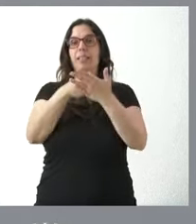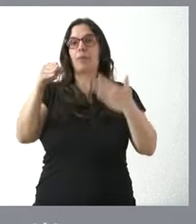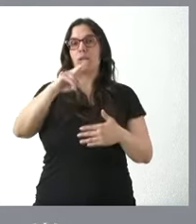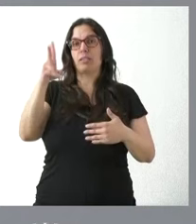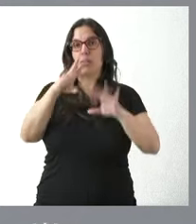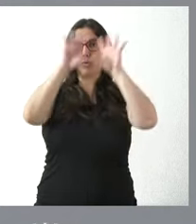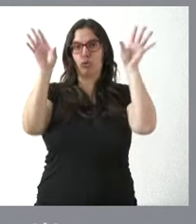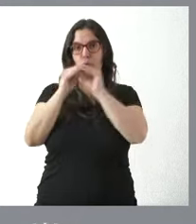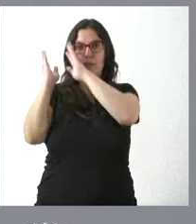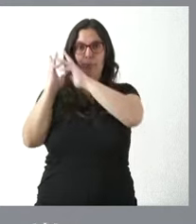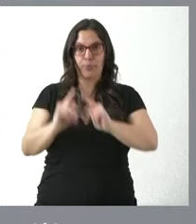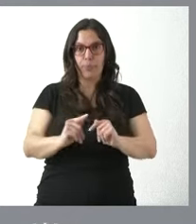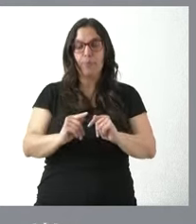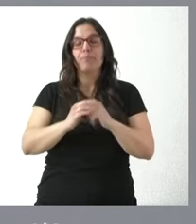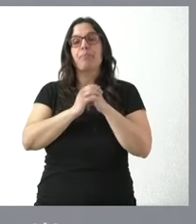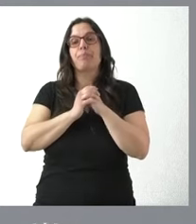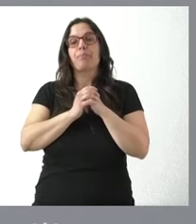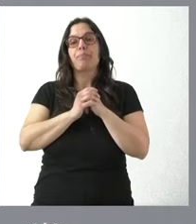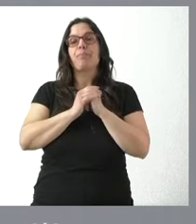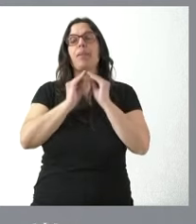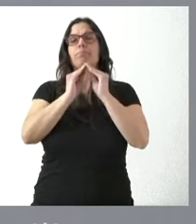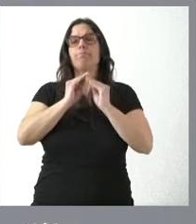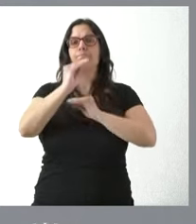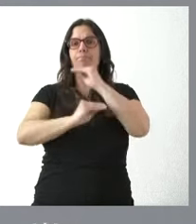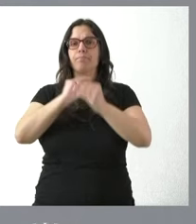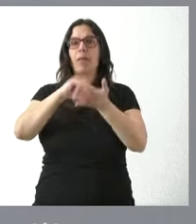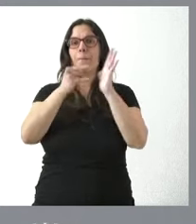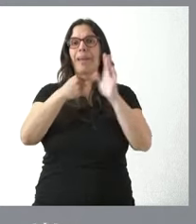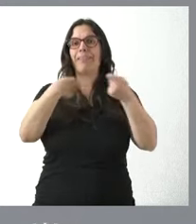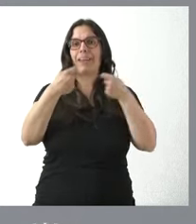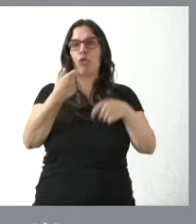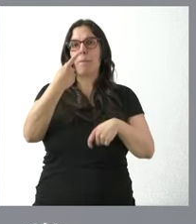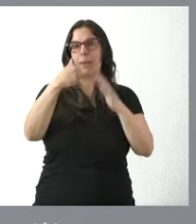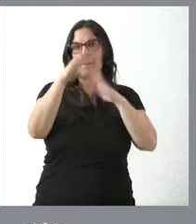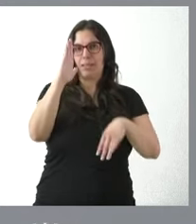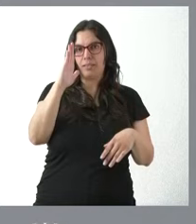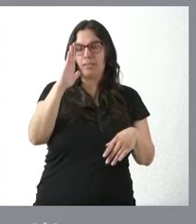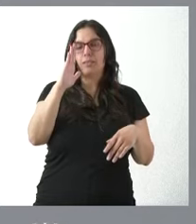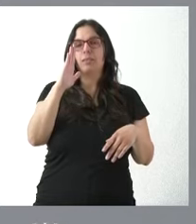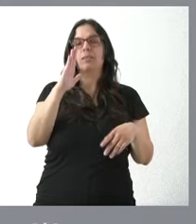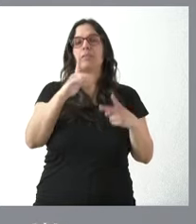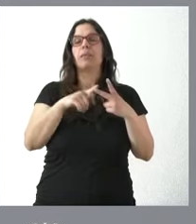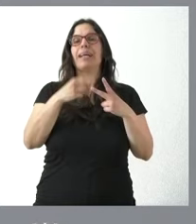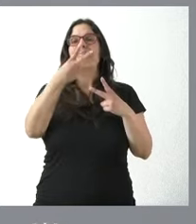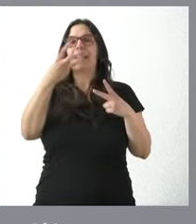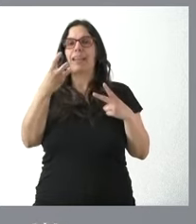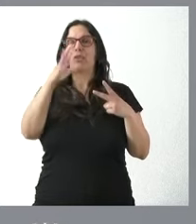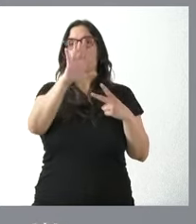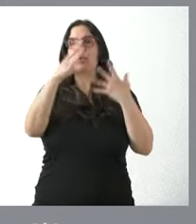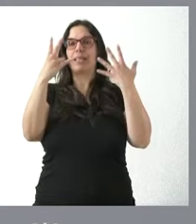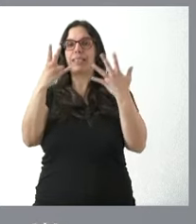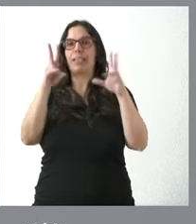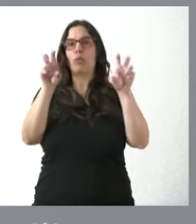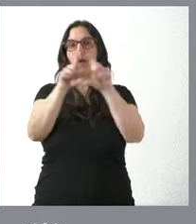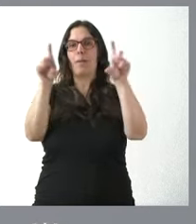comunidad autónoma y se han elaborado más de mil planes de negocio en Castilla y León. Se han creado 357 nuevas